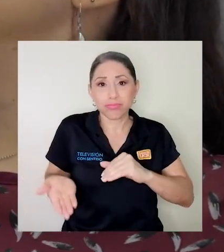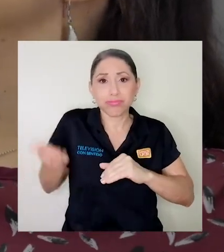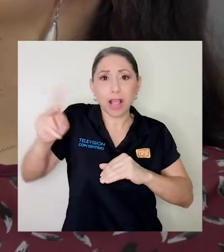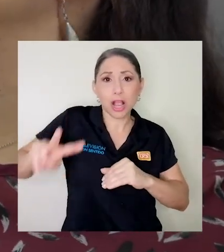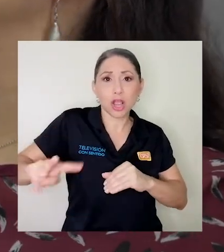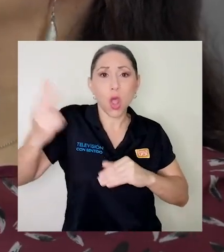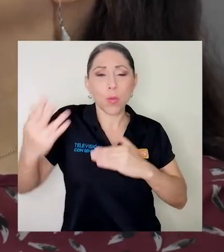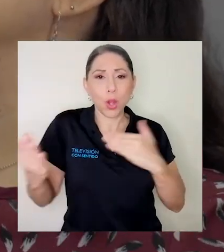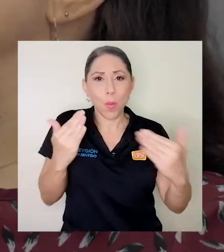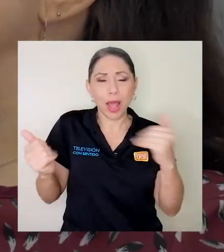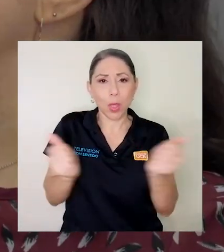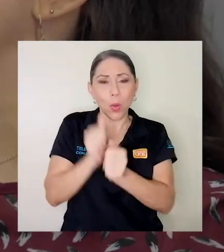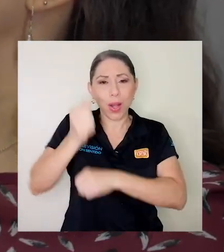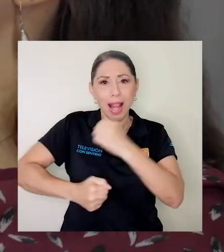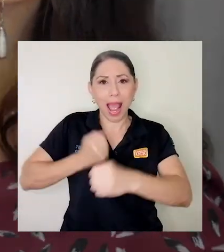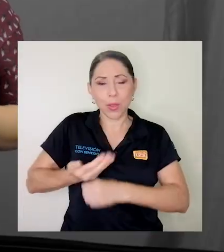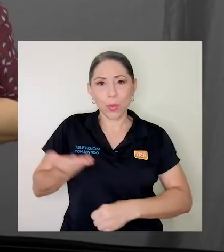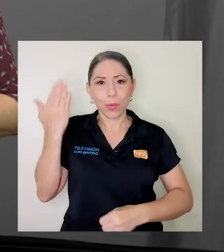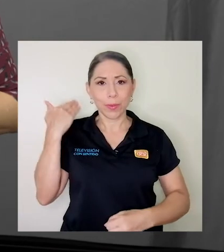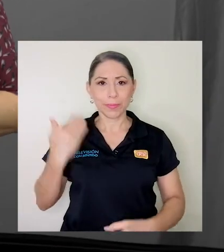respecto al 2019.